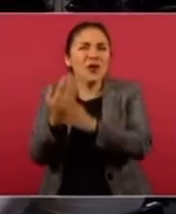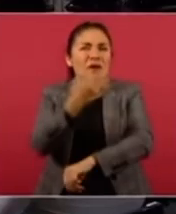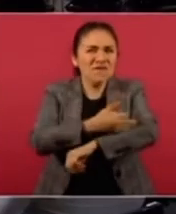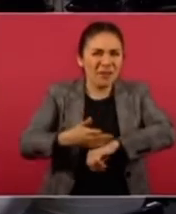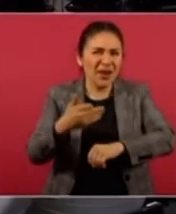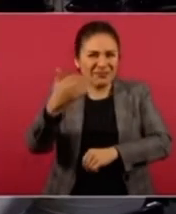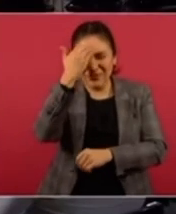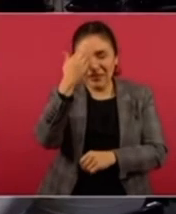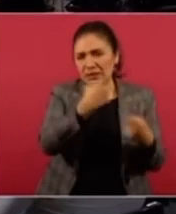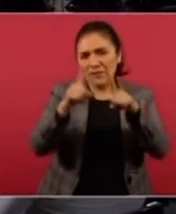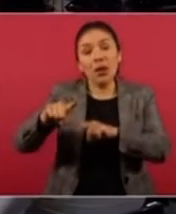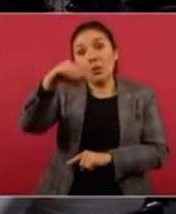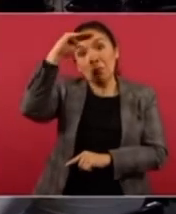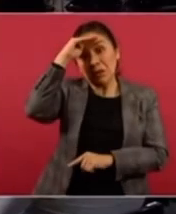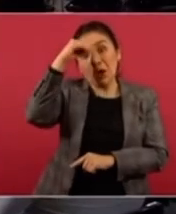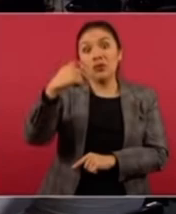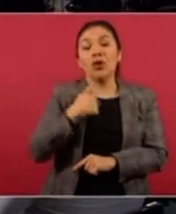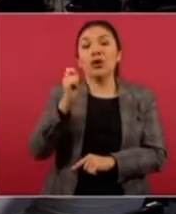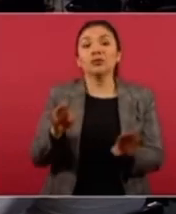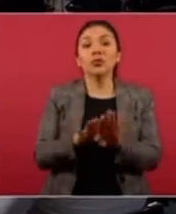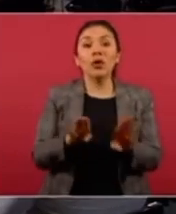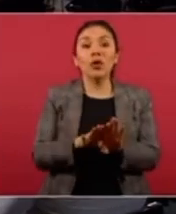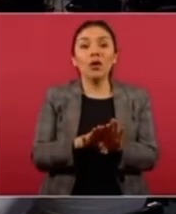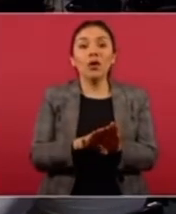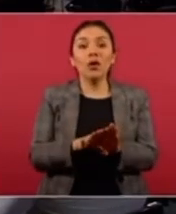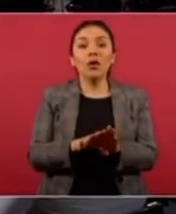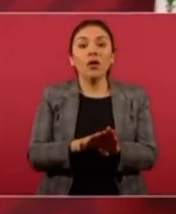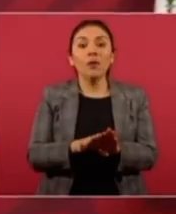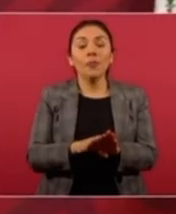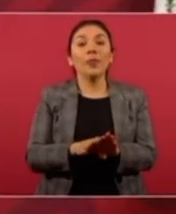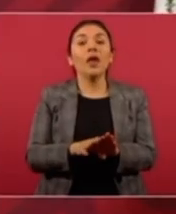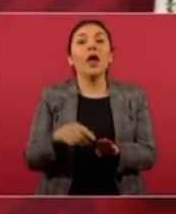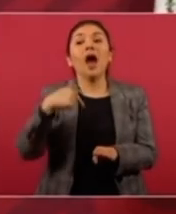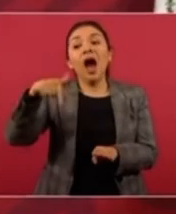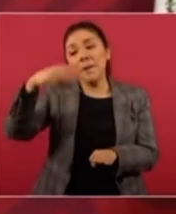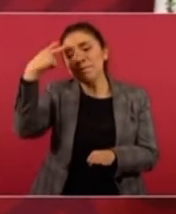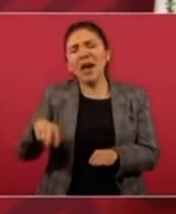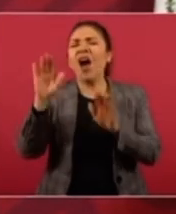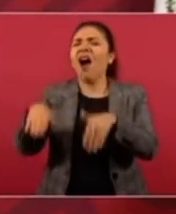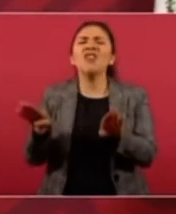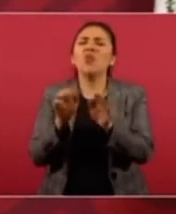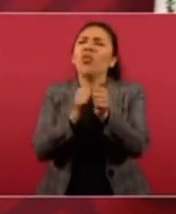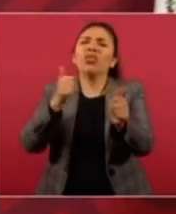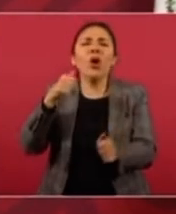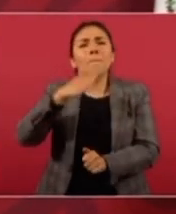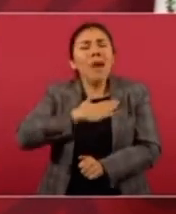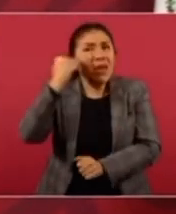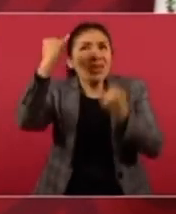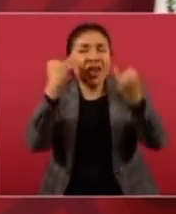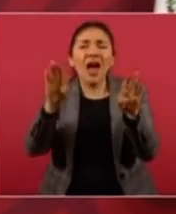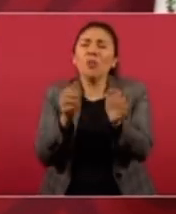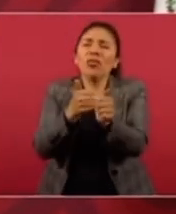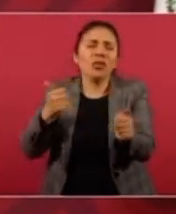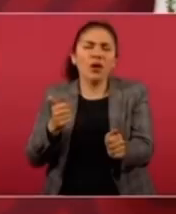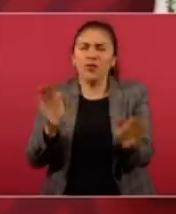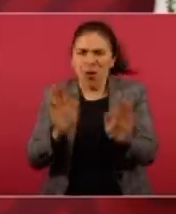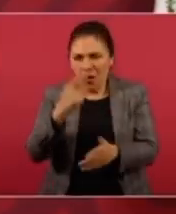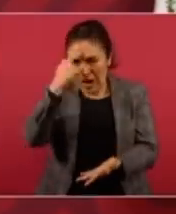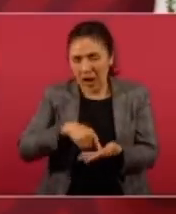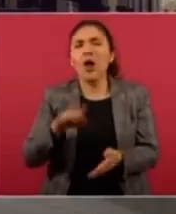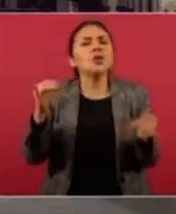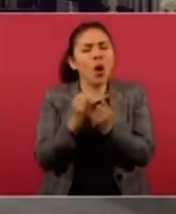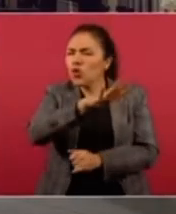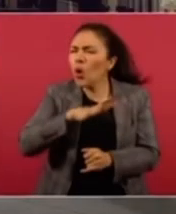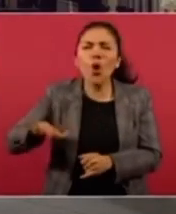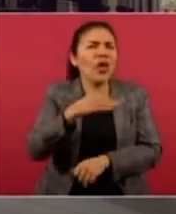de violar hasta que no haya un temor de violar la ley. Mientras siga este con su verborrea y